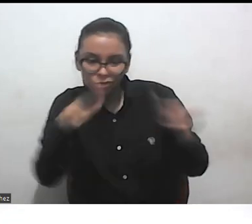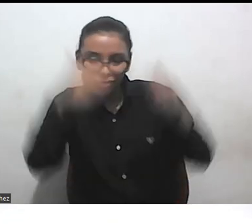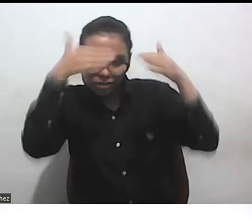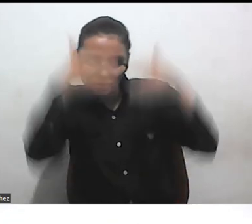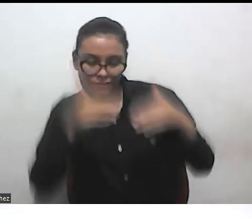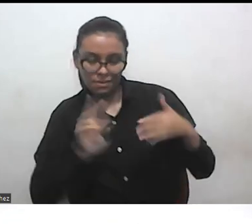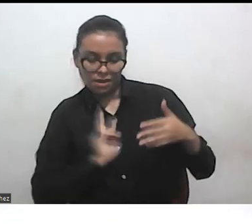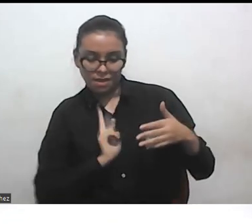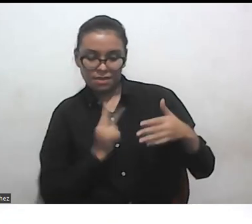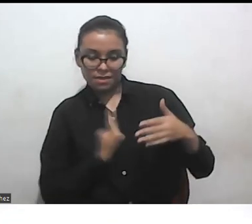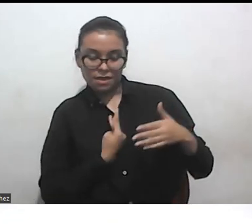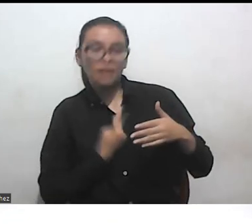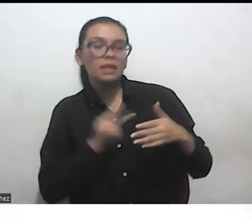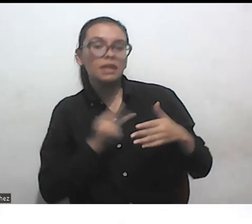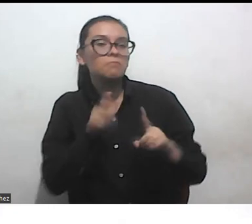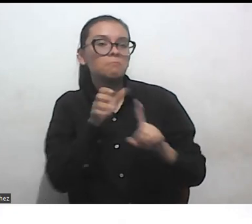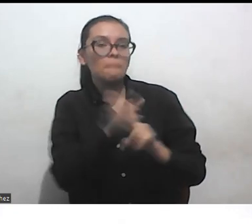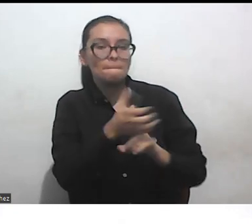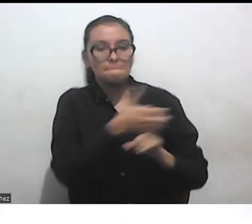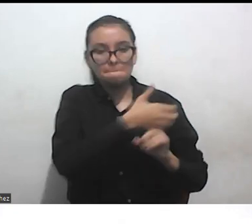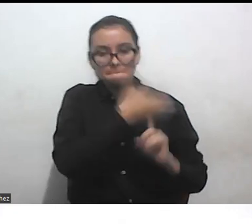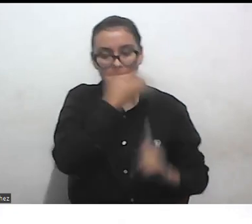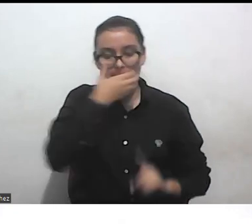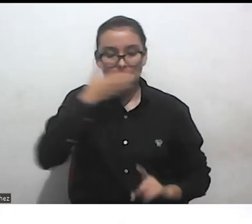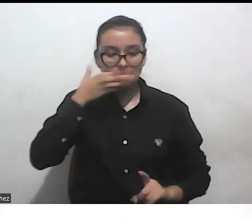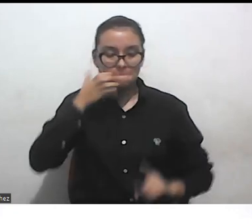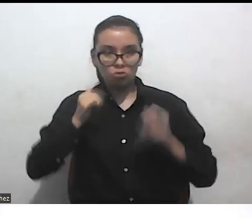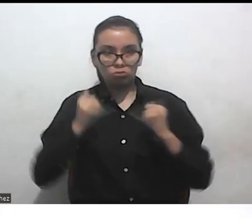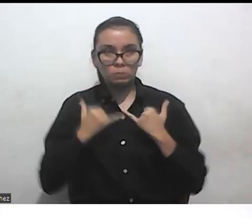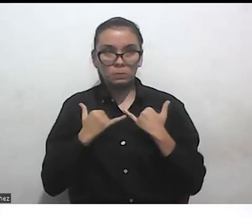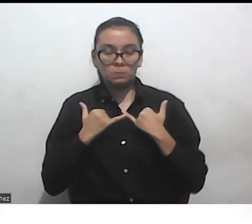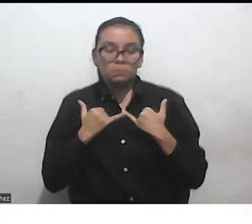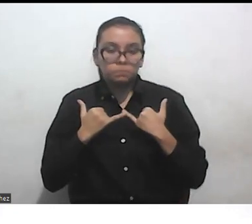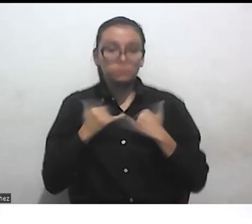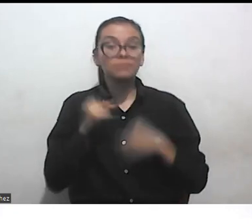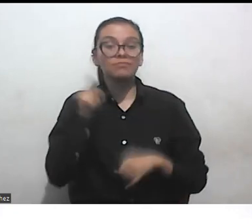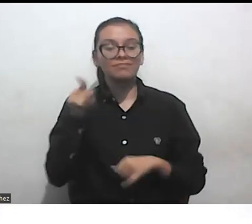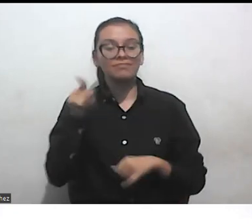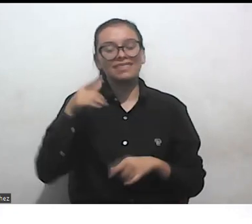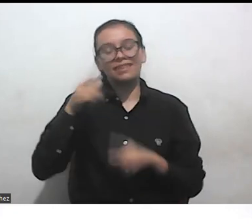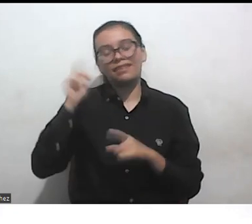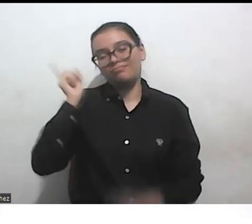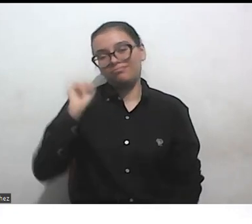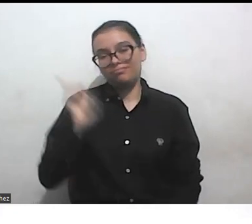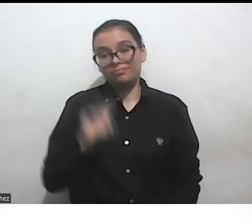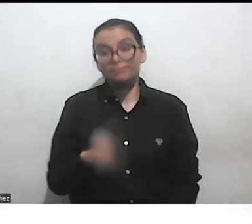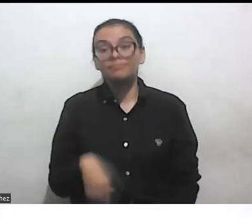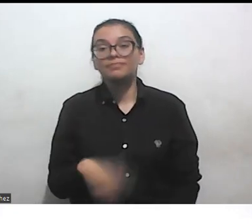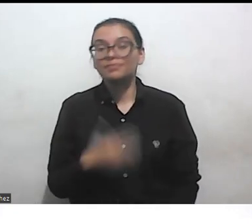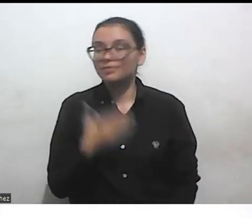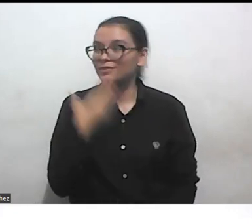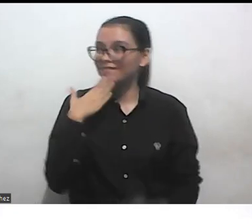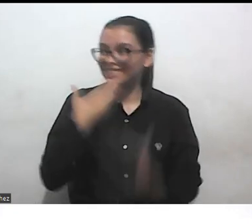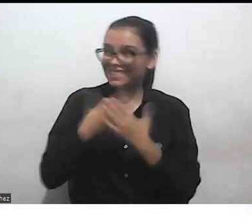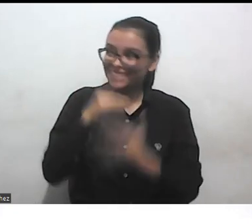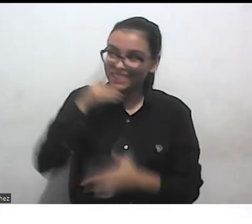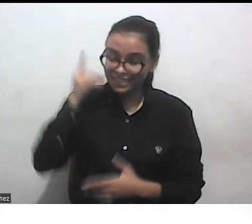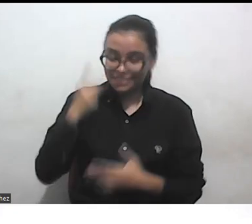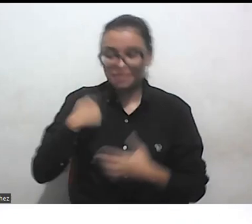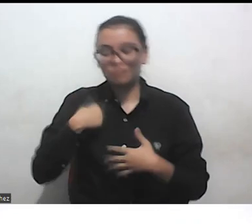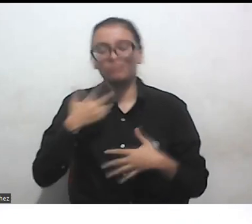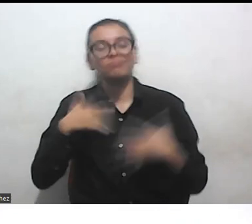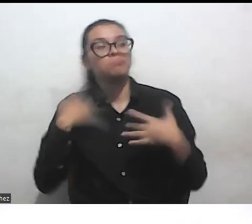Personas Privadas de la Libertad. Bienvenida, profe Andrea. Muchísimas gracias, Daniela. Un gusto estar compartiendo este espacio también